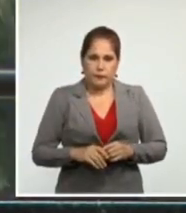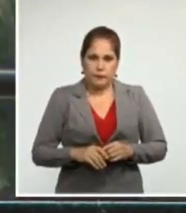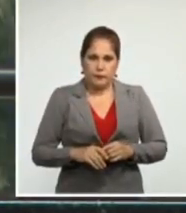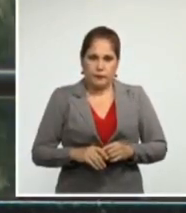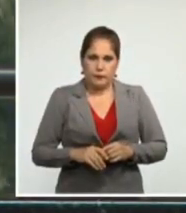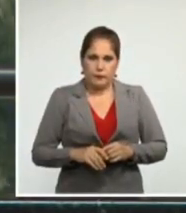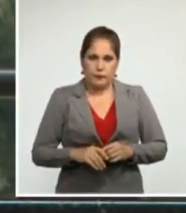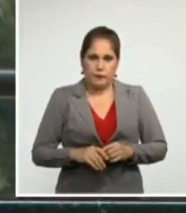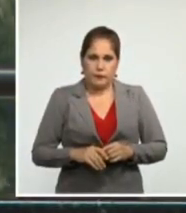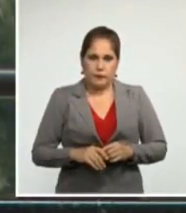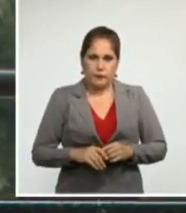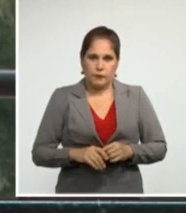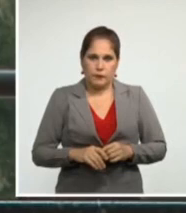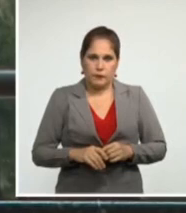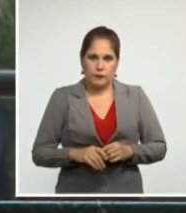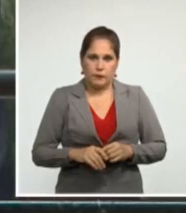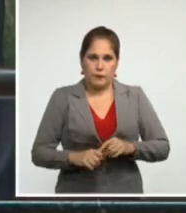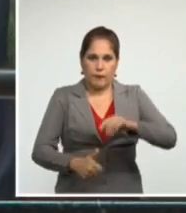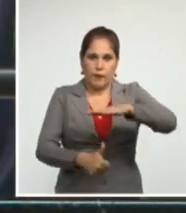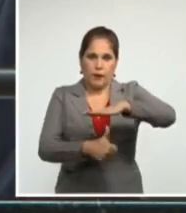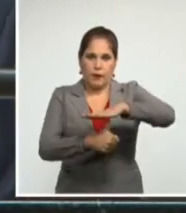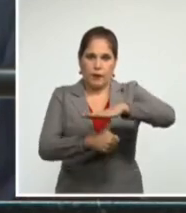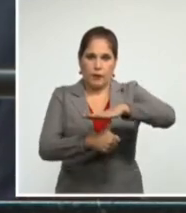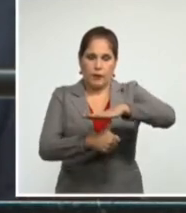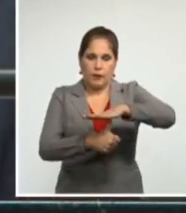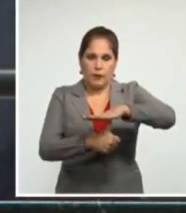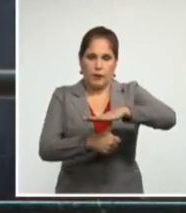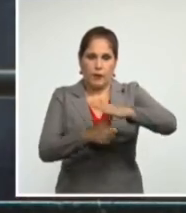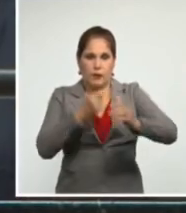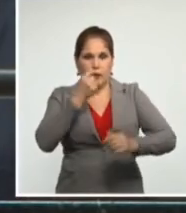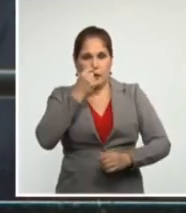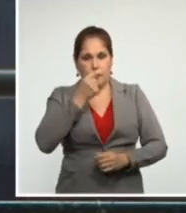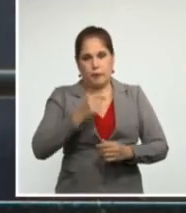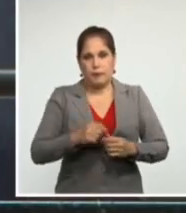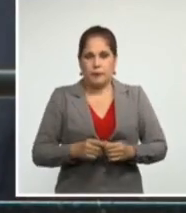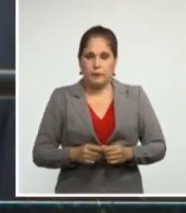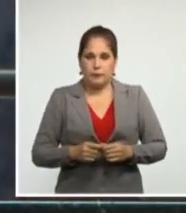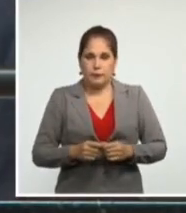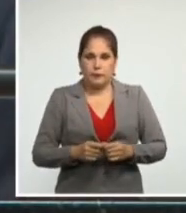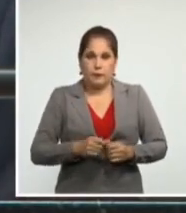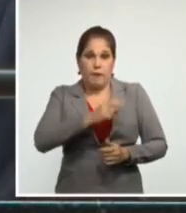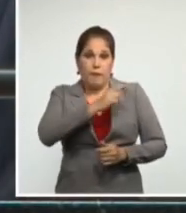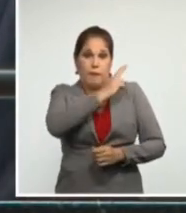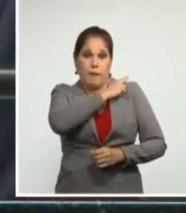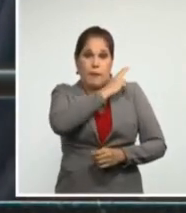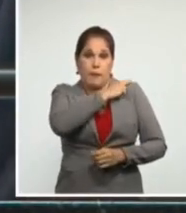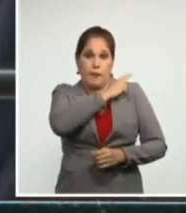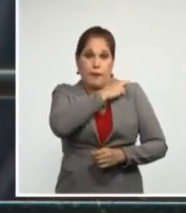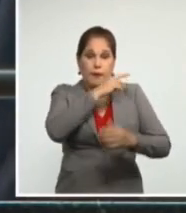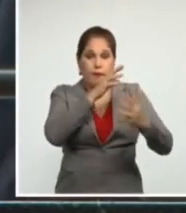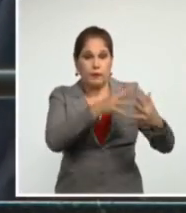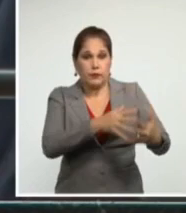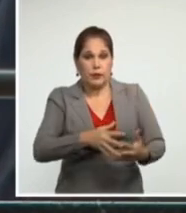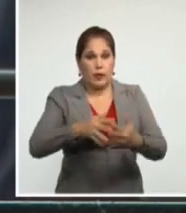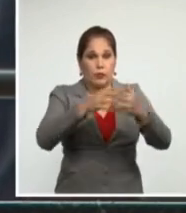señor presidente las autoridades de los Estados Unidos